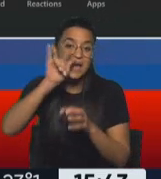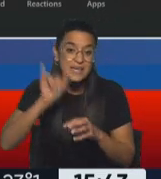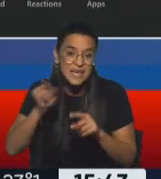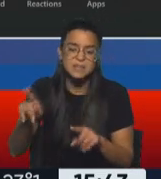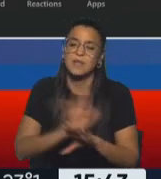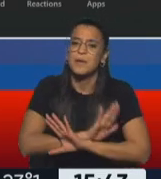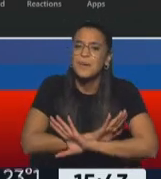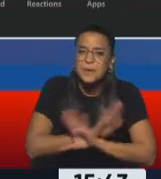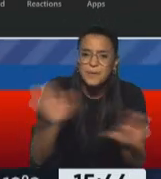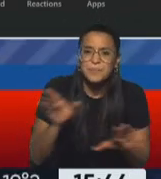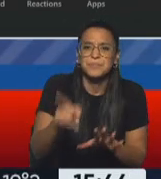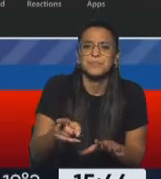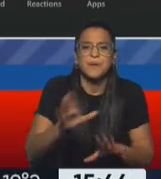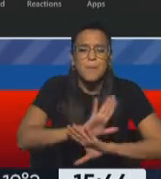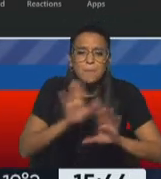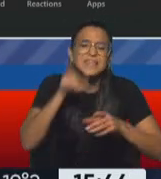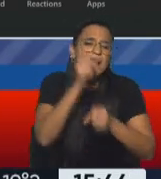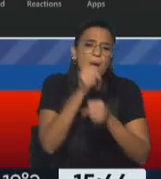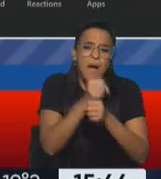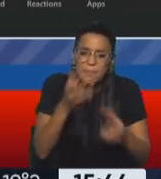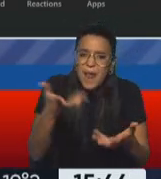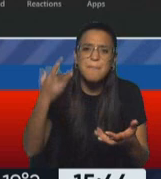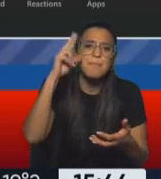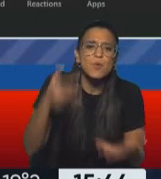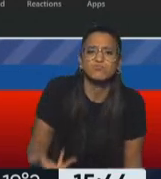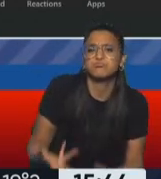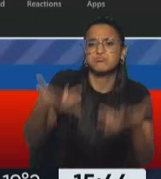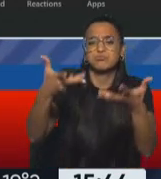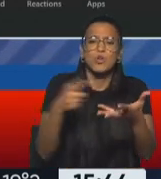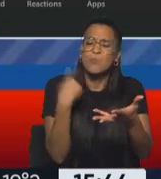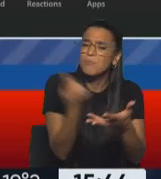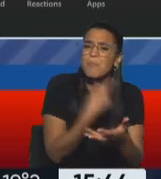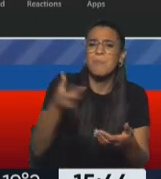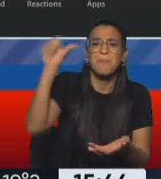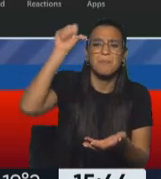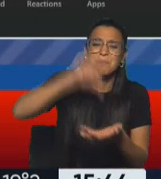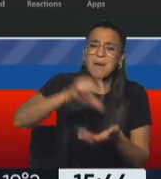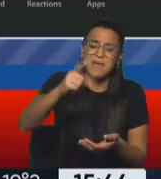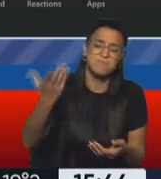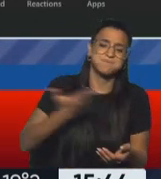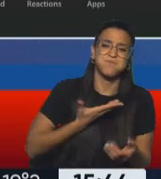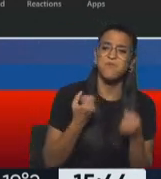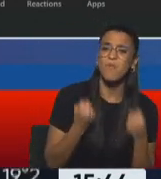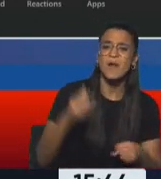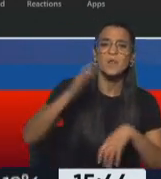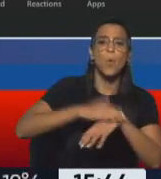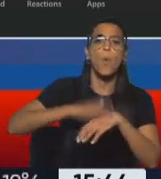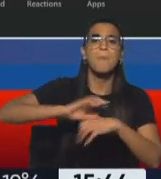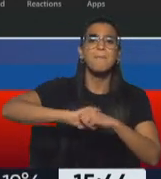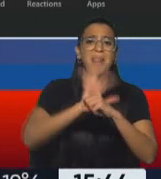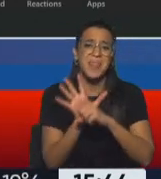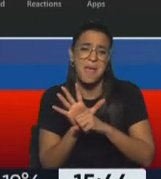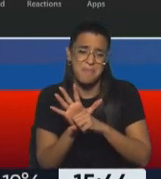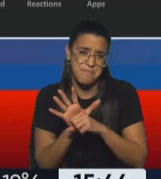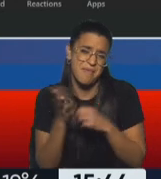polarización y trabajar por el Perú, porque fuimos uno de los países más golpeados por la pandemia, Raúl. Nosotros